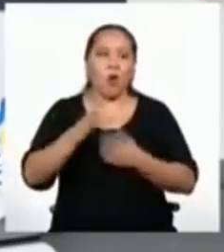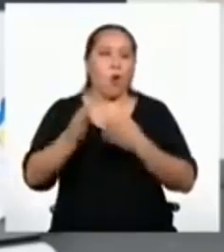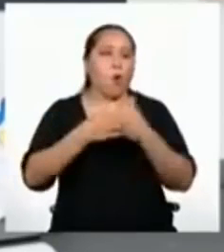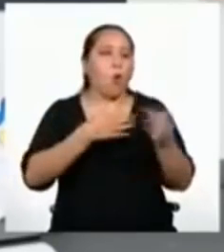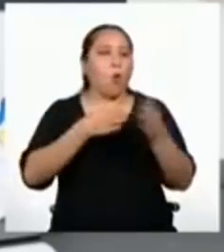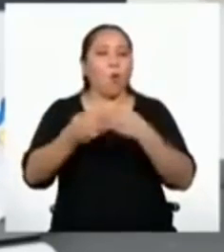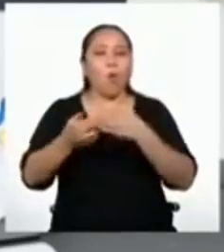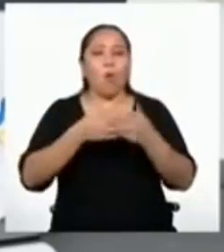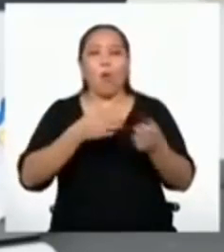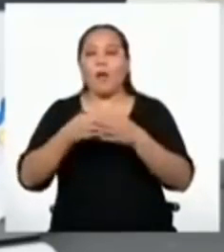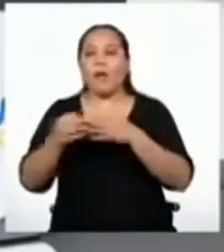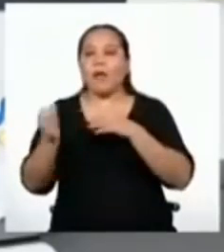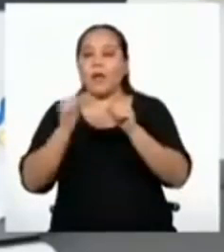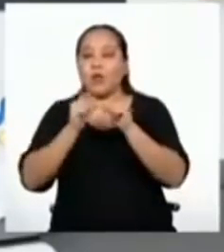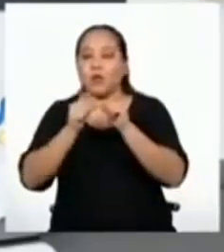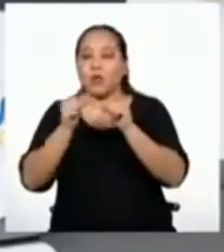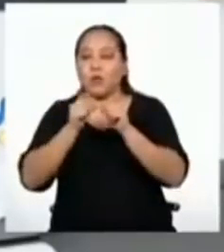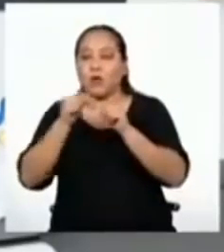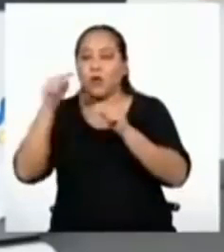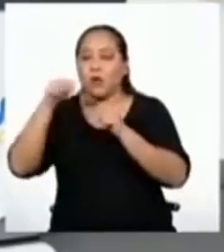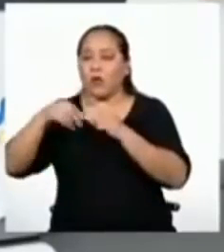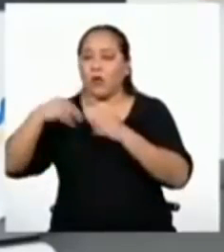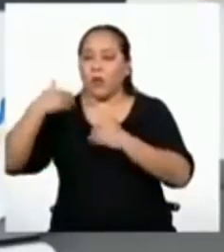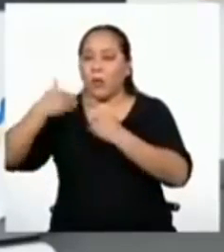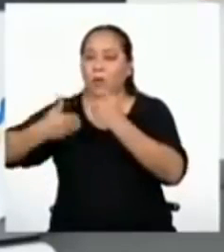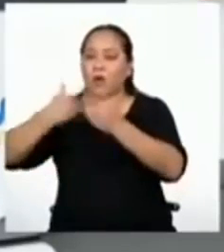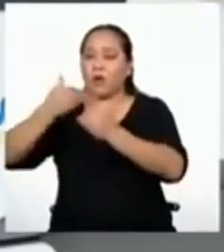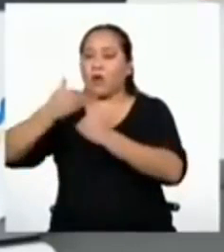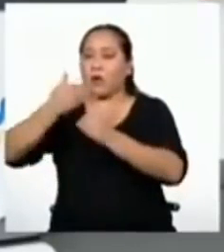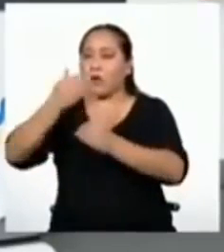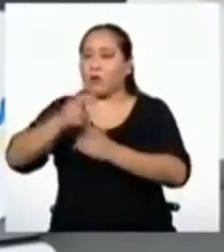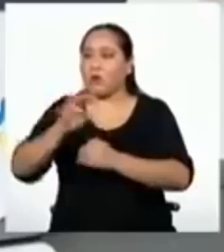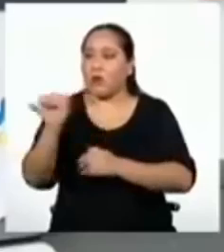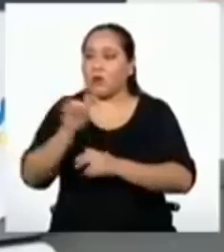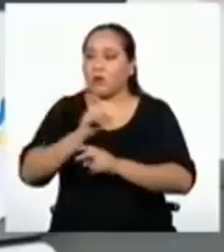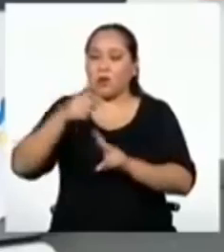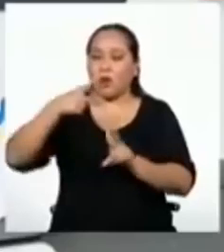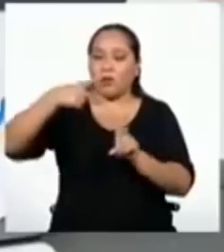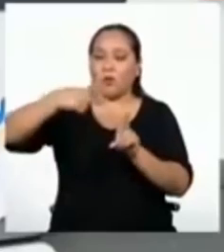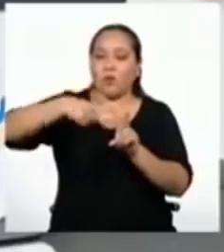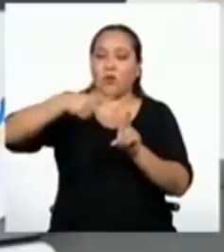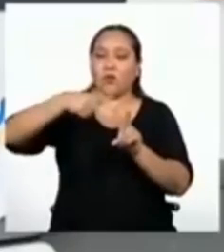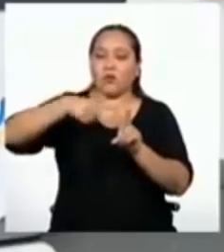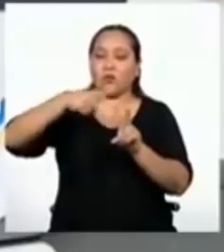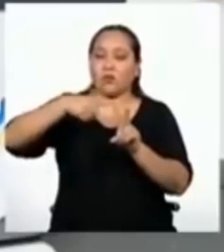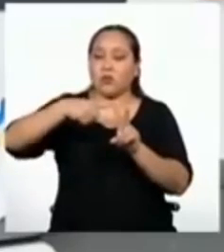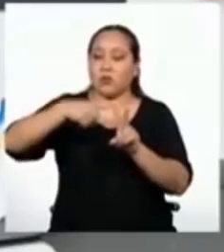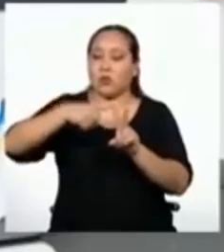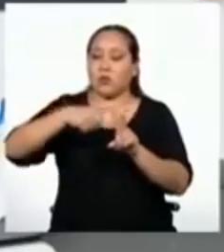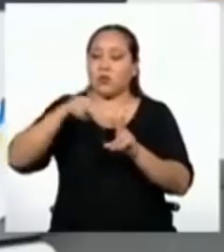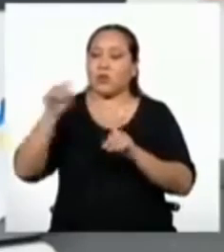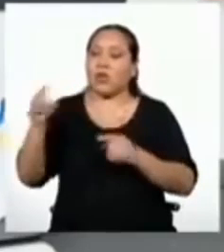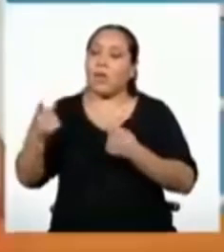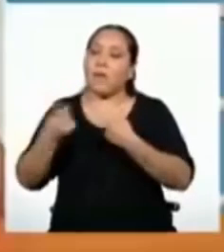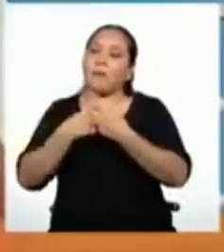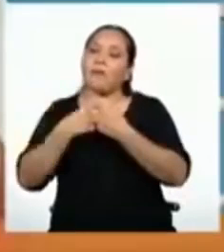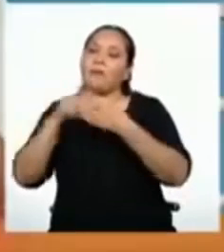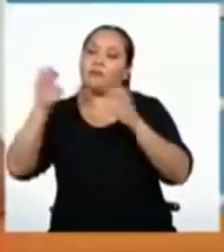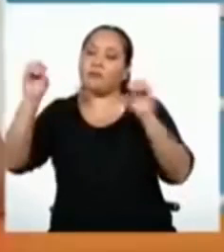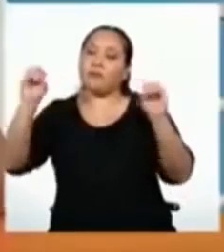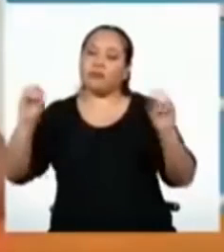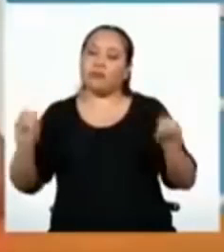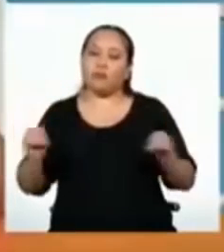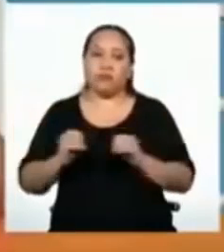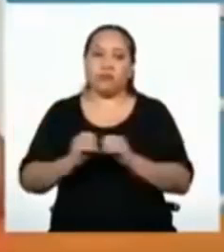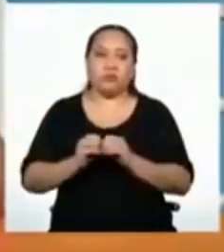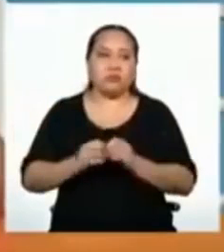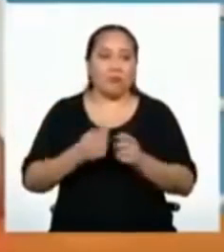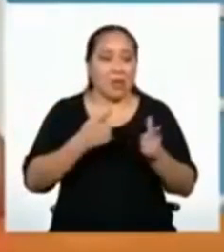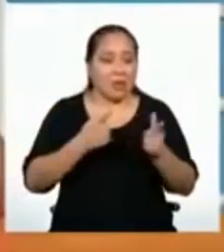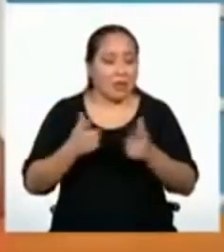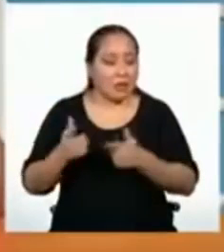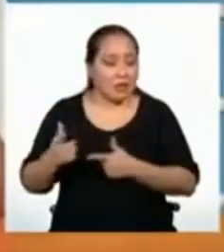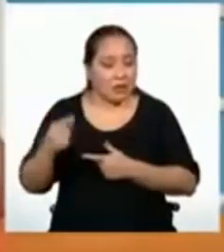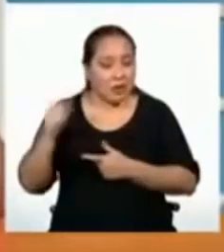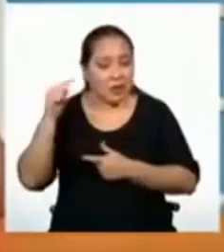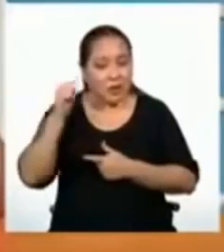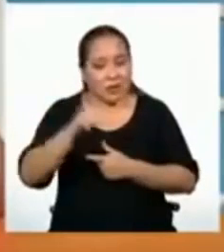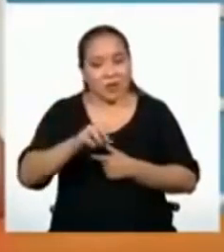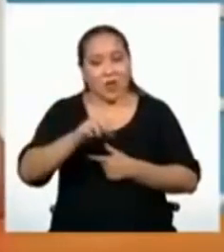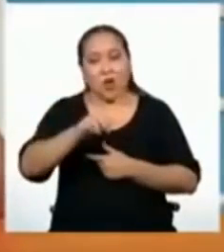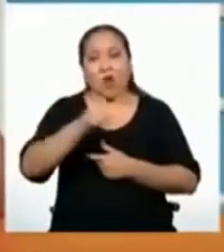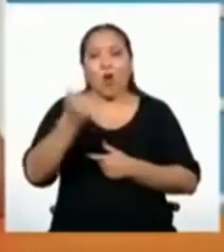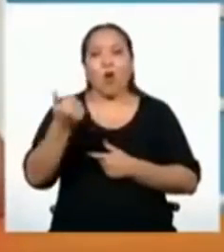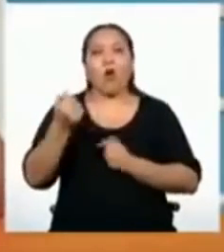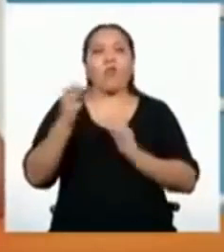cualquier término de una progresión geométrica es igual a la raíz cuadrada del producto de sus extremos. ¡Listo! Ahí